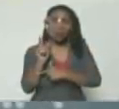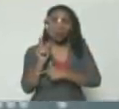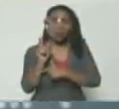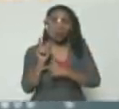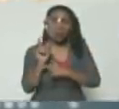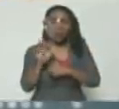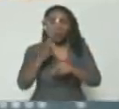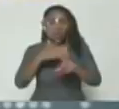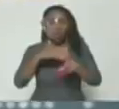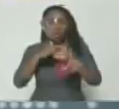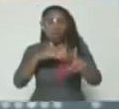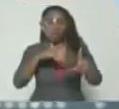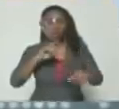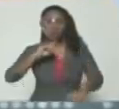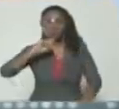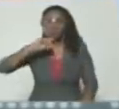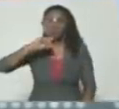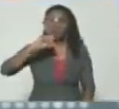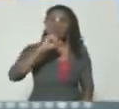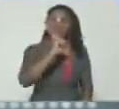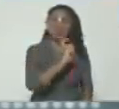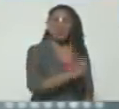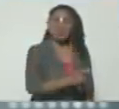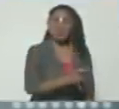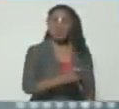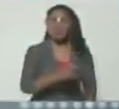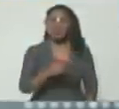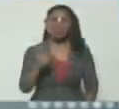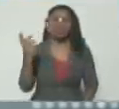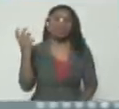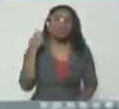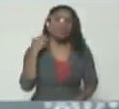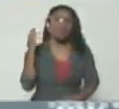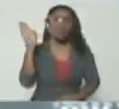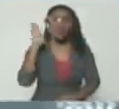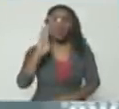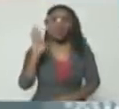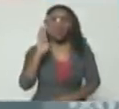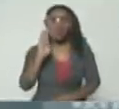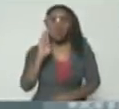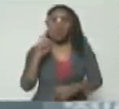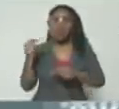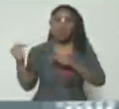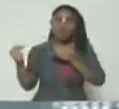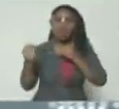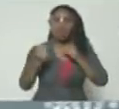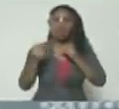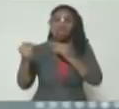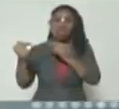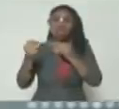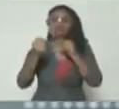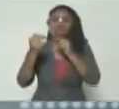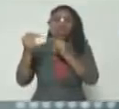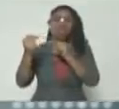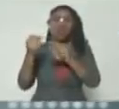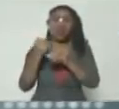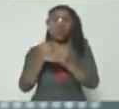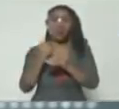de odios, de veneno, de rencillas, de